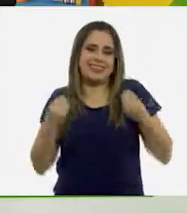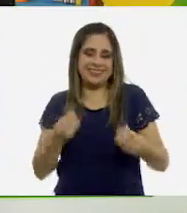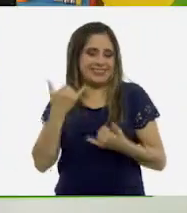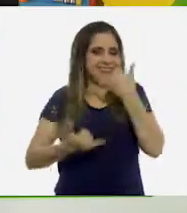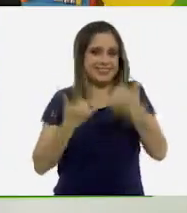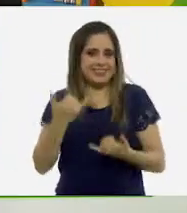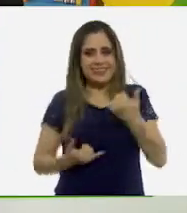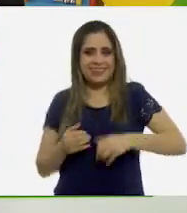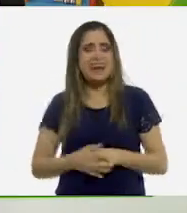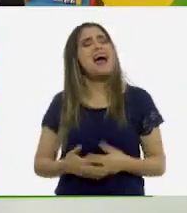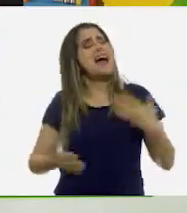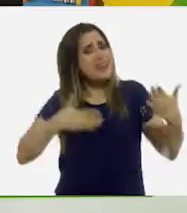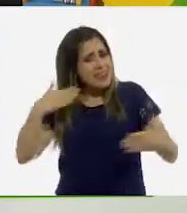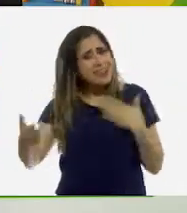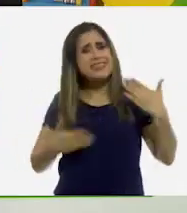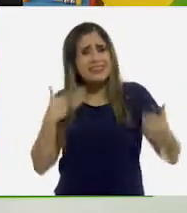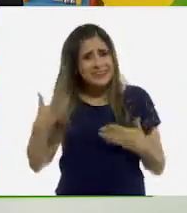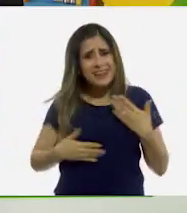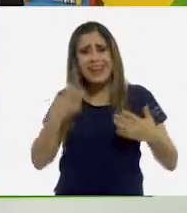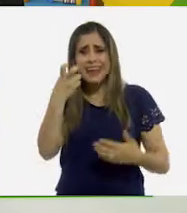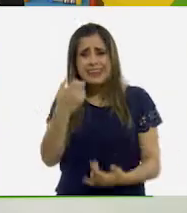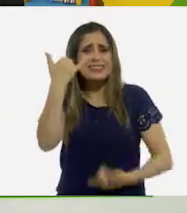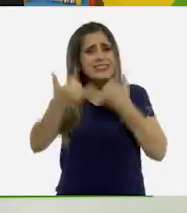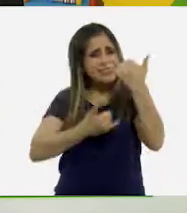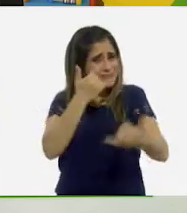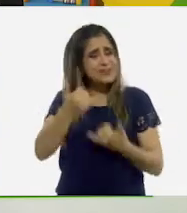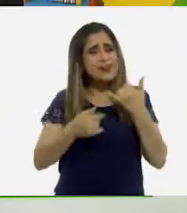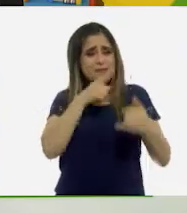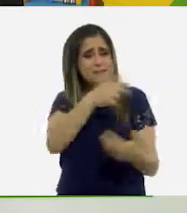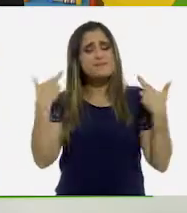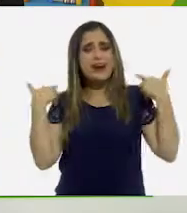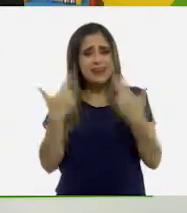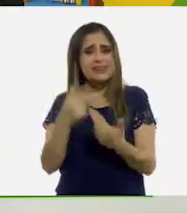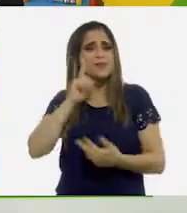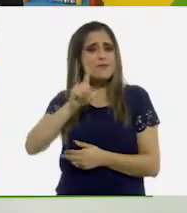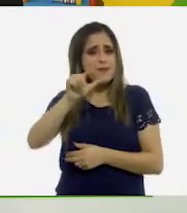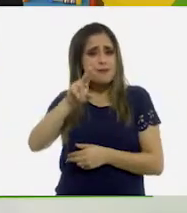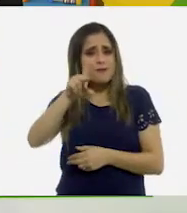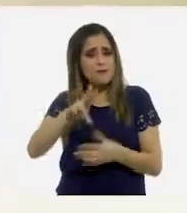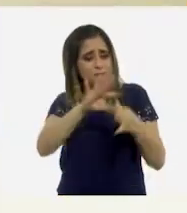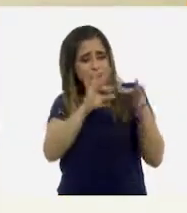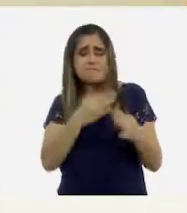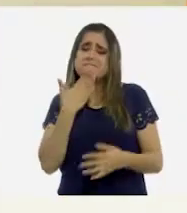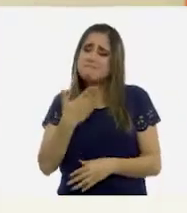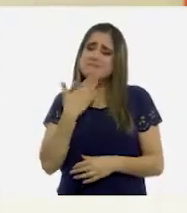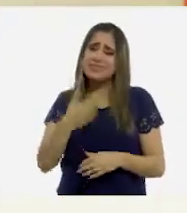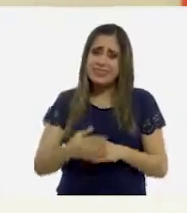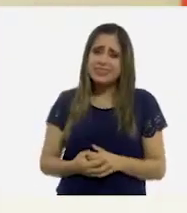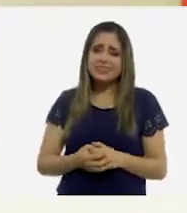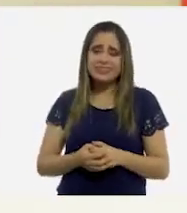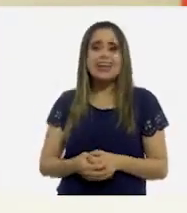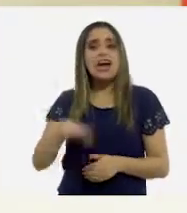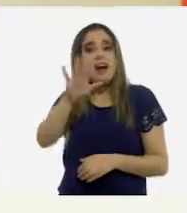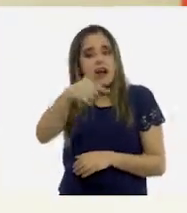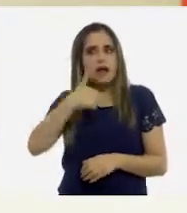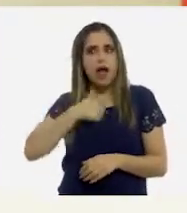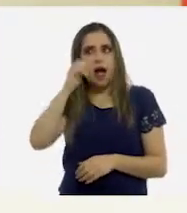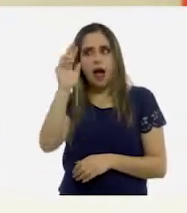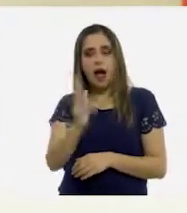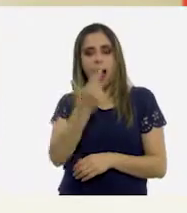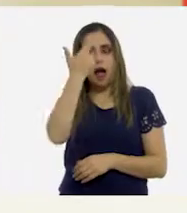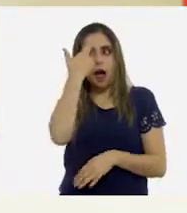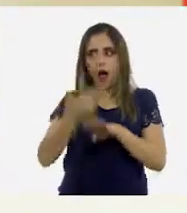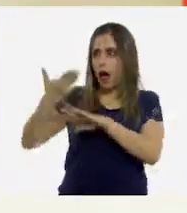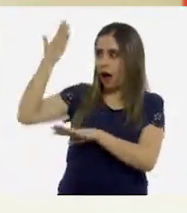¡Qué divertido debió ser ese juego que comenta la maestra Lulú! ¿Saben? Yo me estoy acordando que